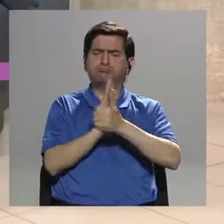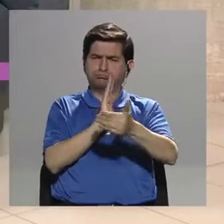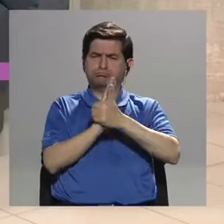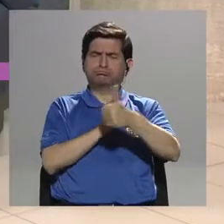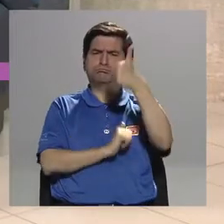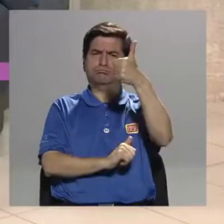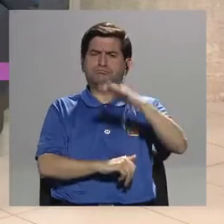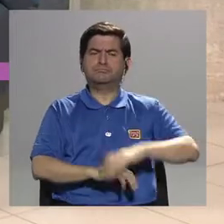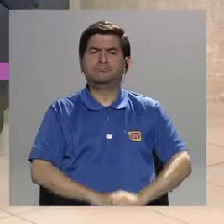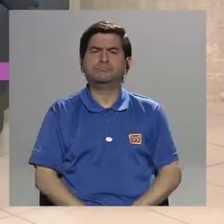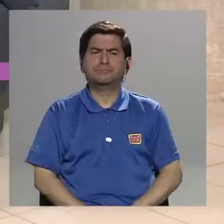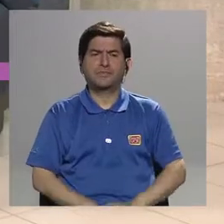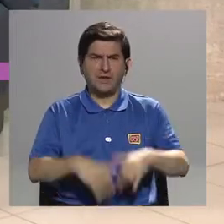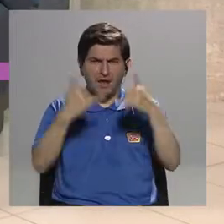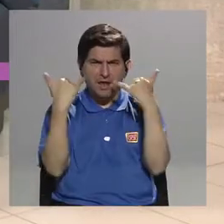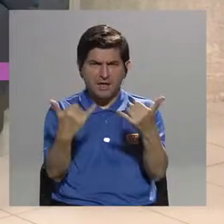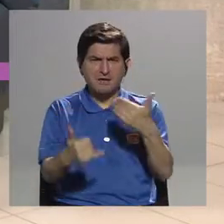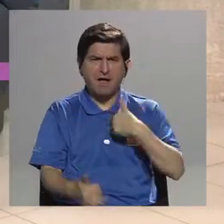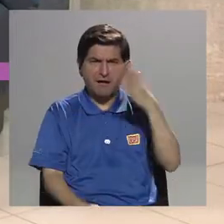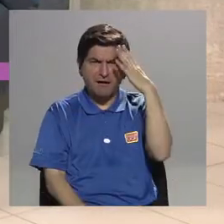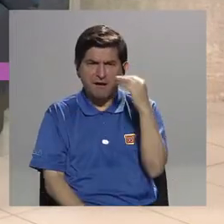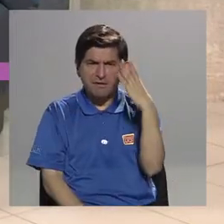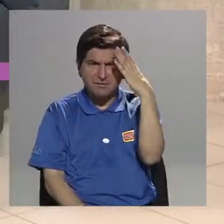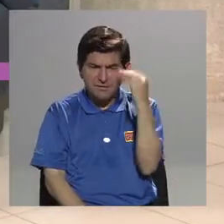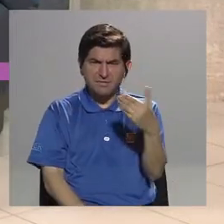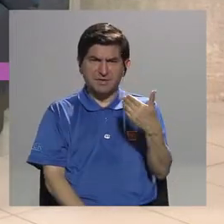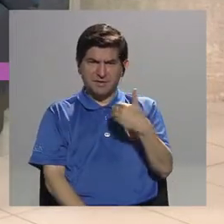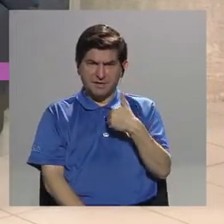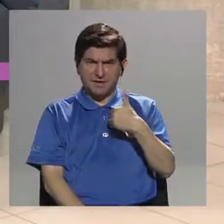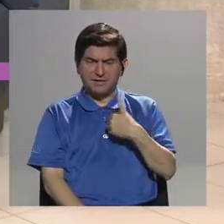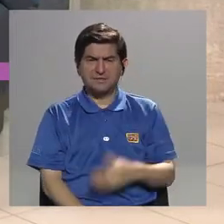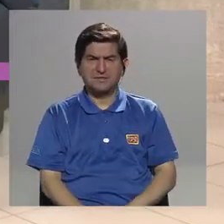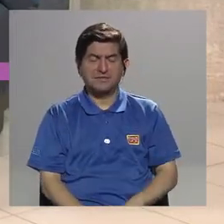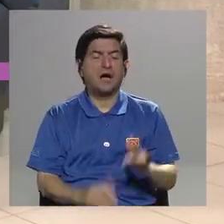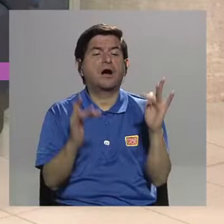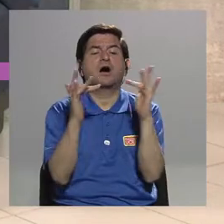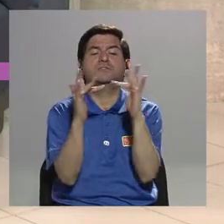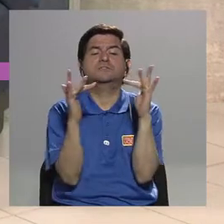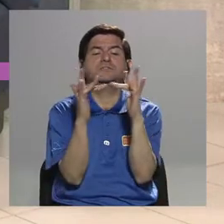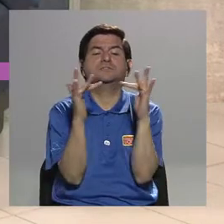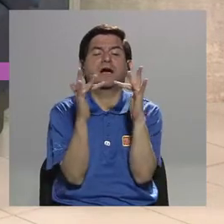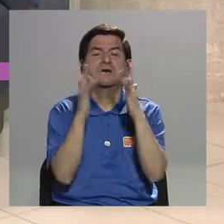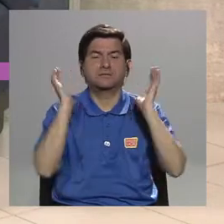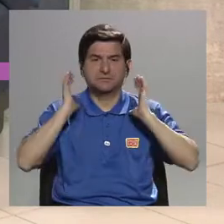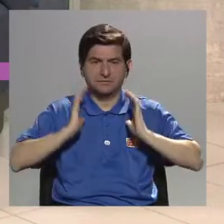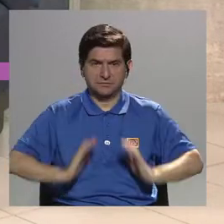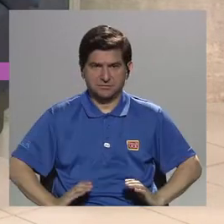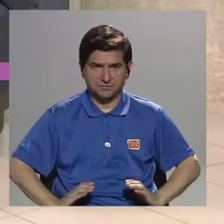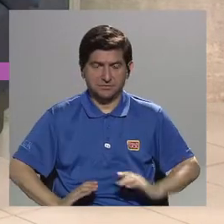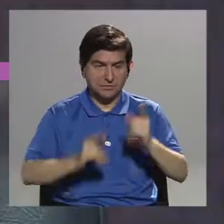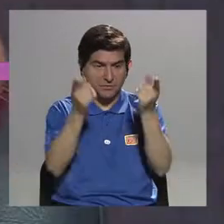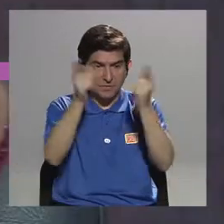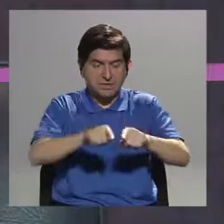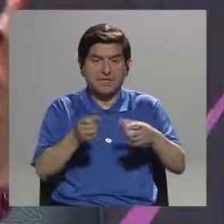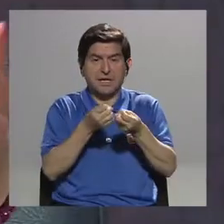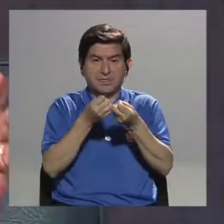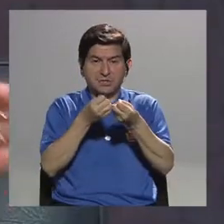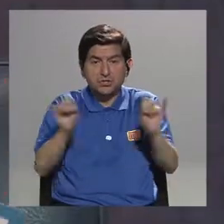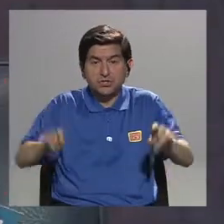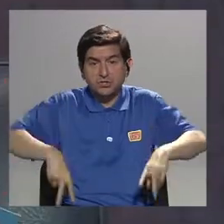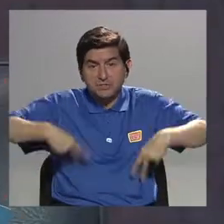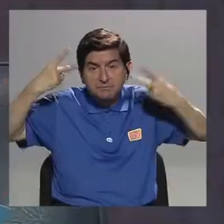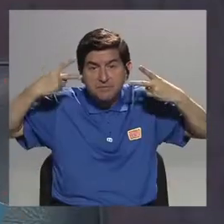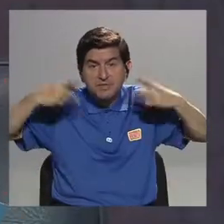con esa experiencia, entonces, de haber tenido un contacto con un cuerpo que, bueno, en este caso es sin vida, pero no llegarían